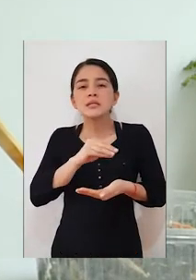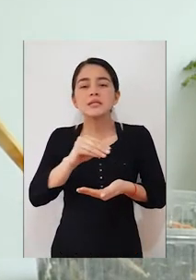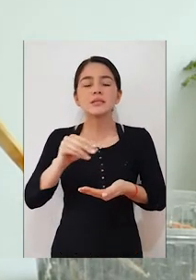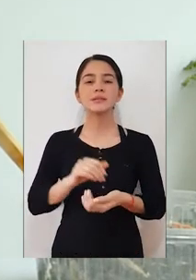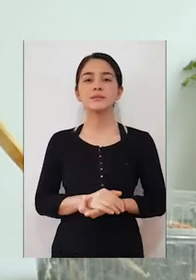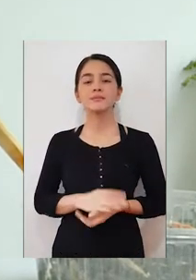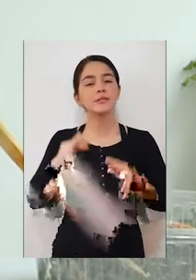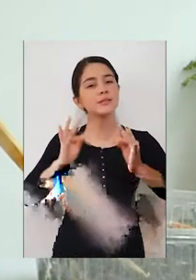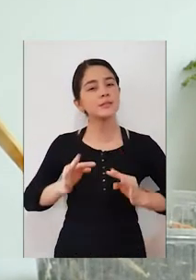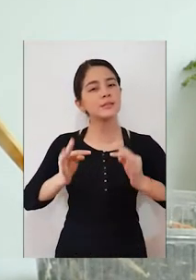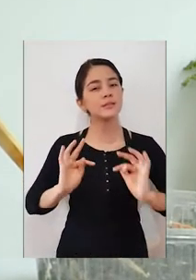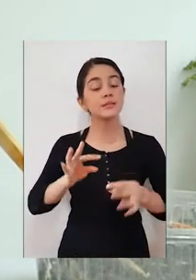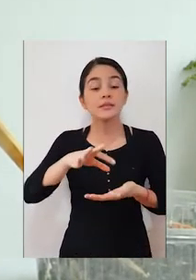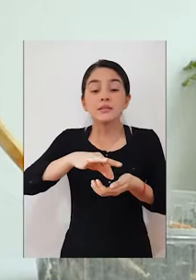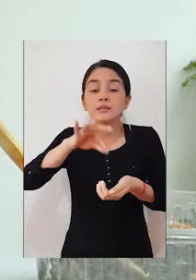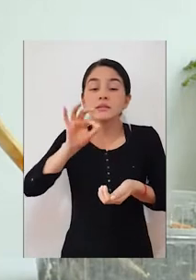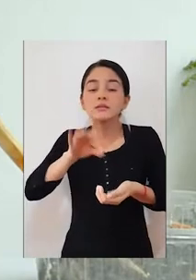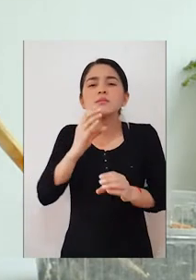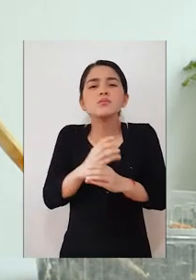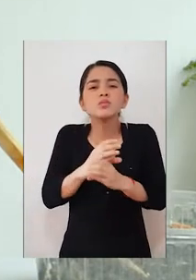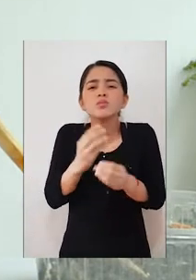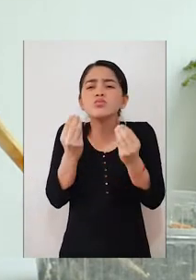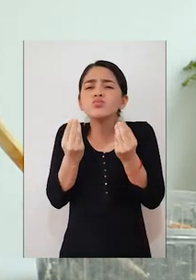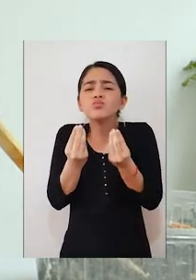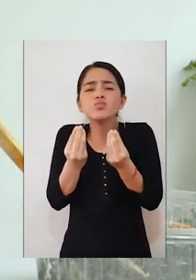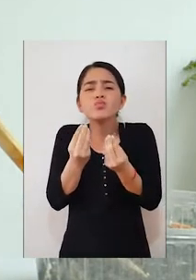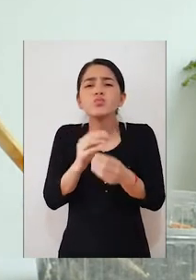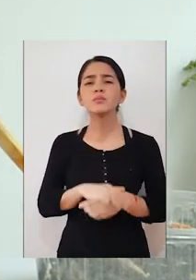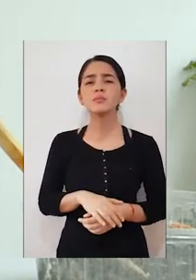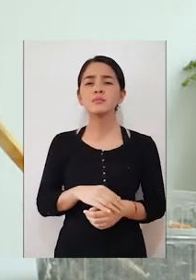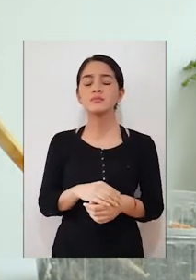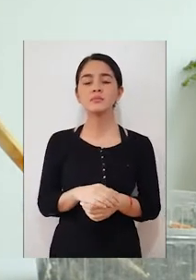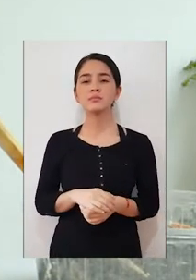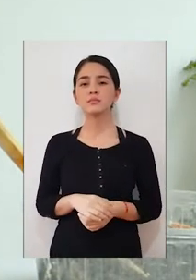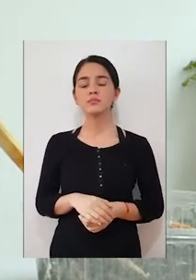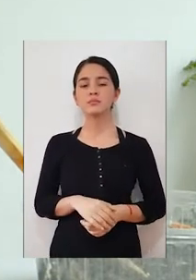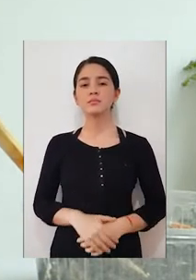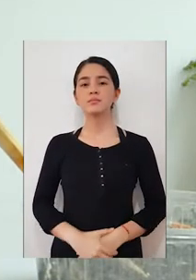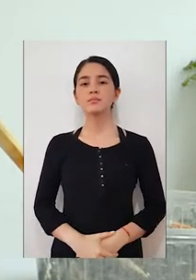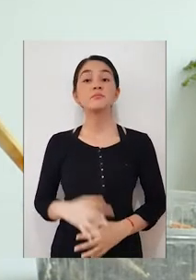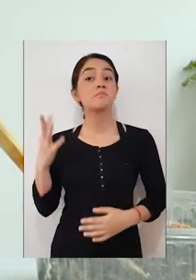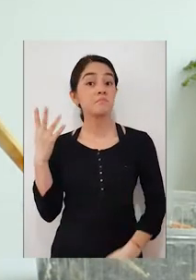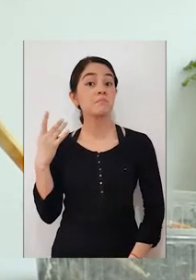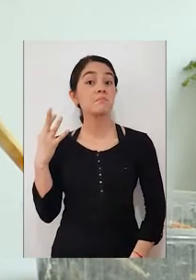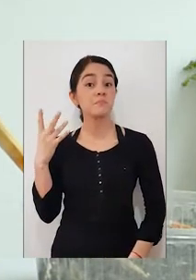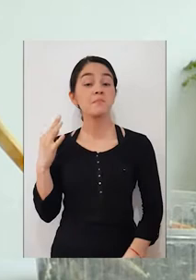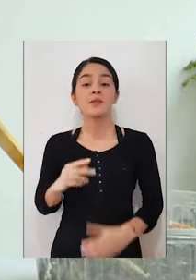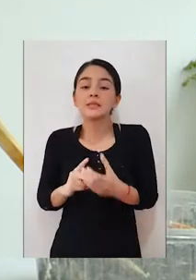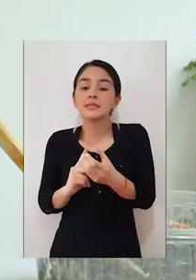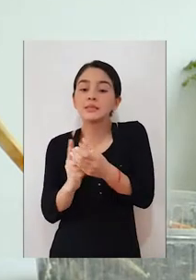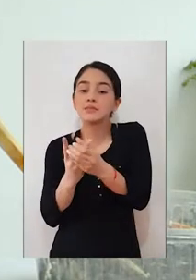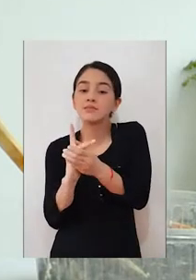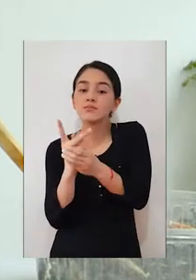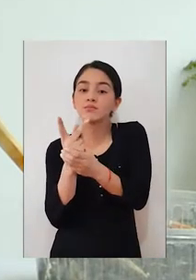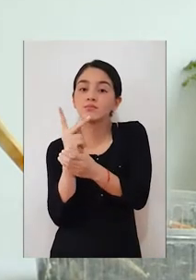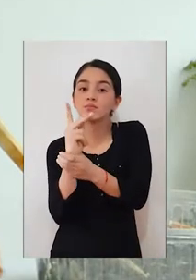a tratar de sacarlas con mucho cuidado, sin lastimarlas, para que la semilla no se vaya a dañar y sea más fácil para ellas que eliminar dentro de la